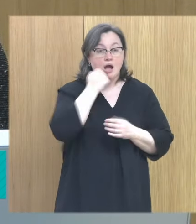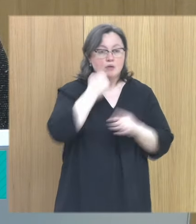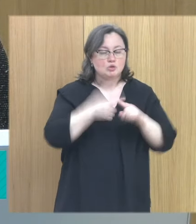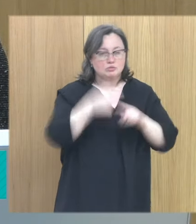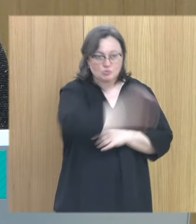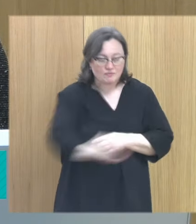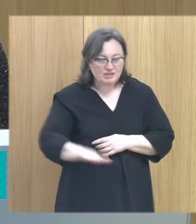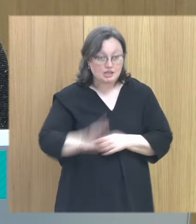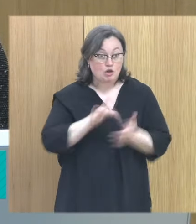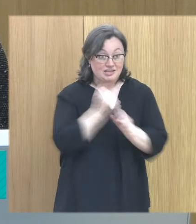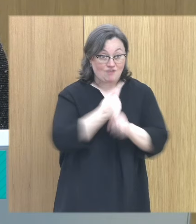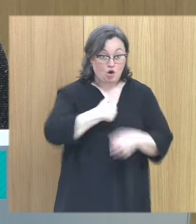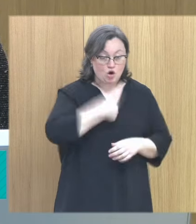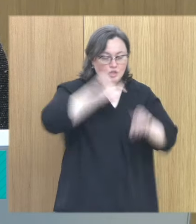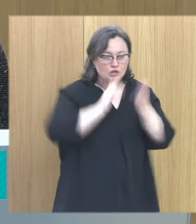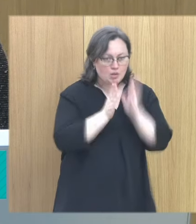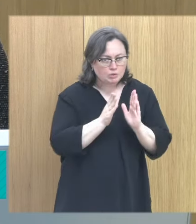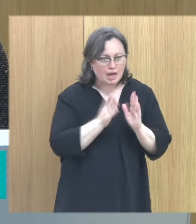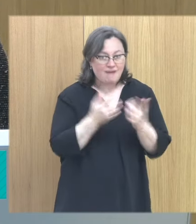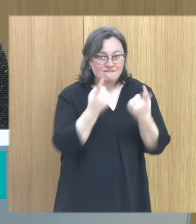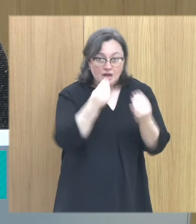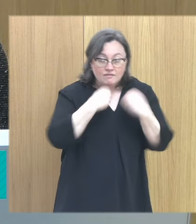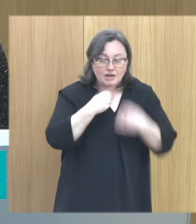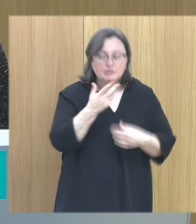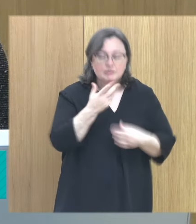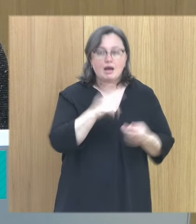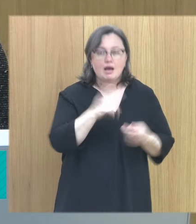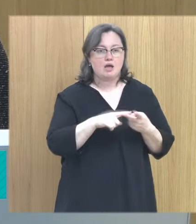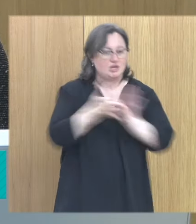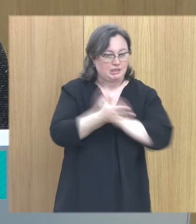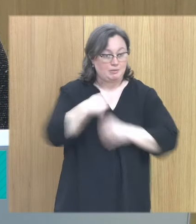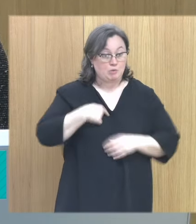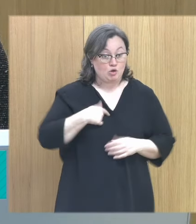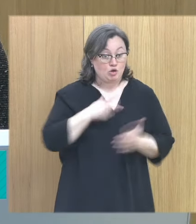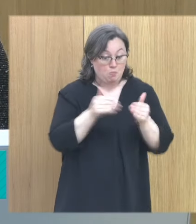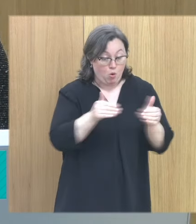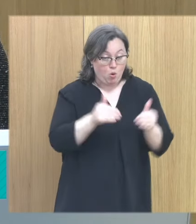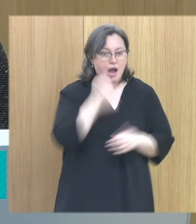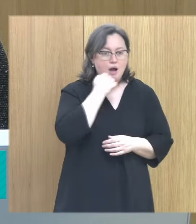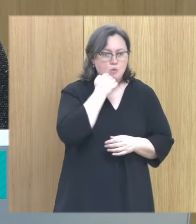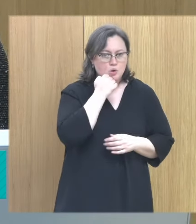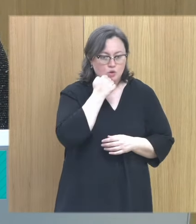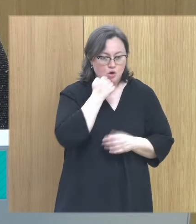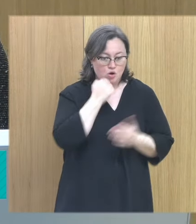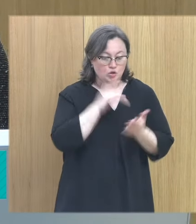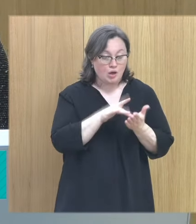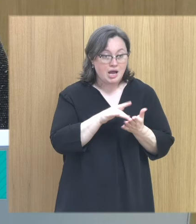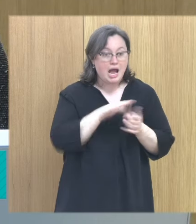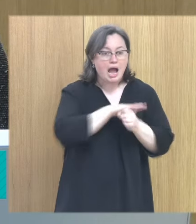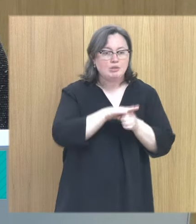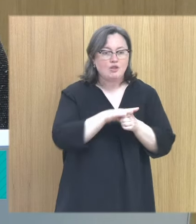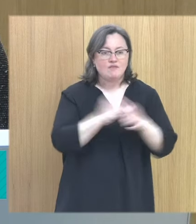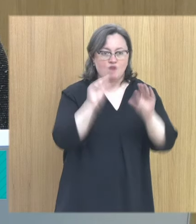infantil cuando empecé a trabajar como psicoterapeuta. Y cuando empecé, porque yo en el abuso entré primero desde el ámbito de la